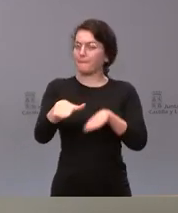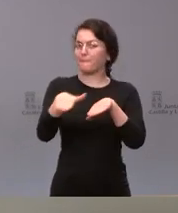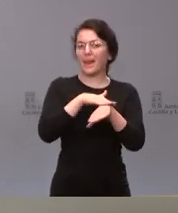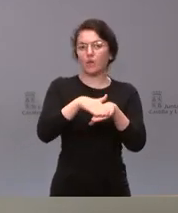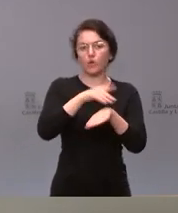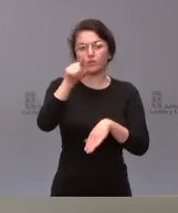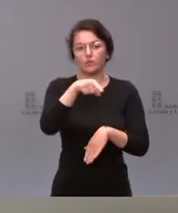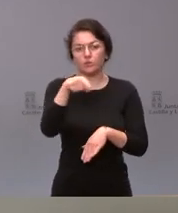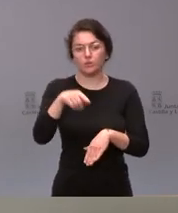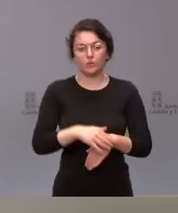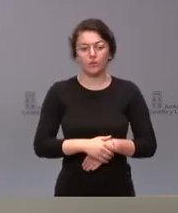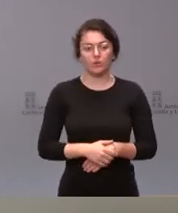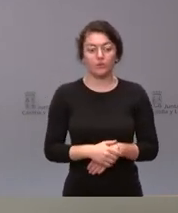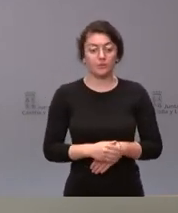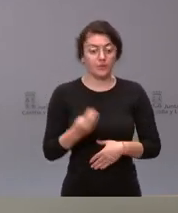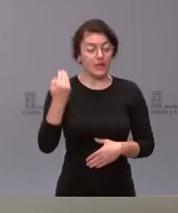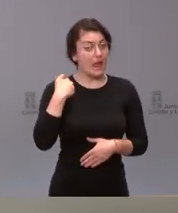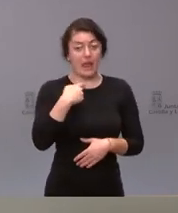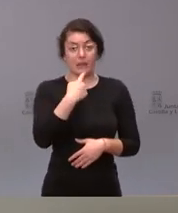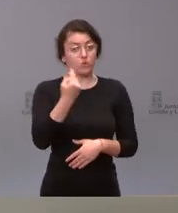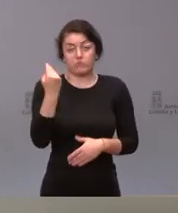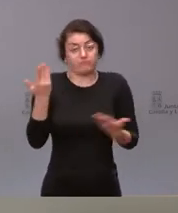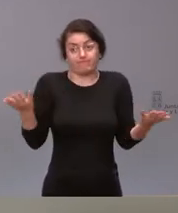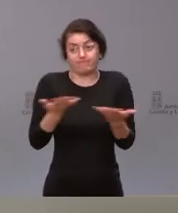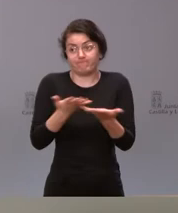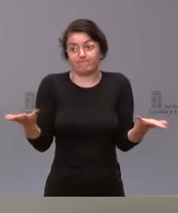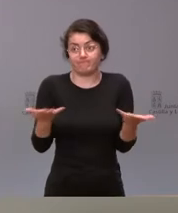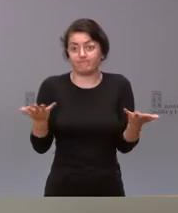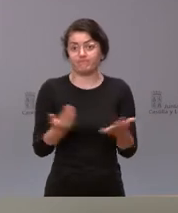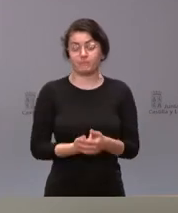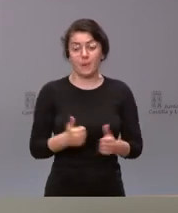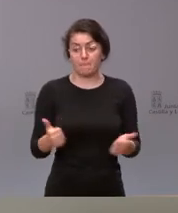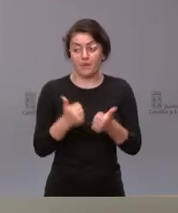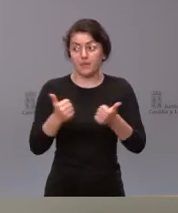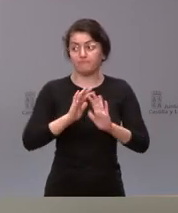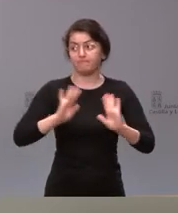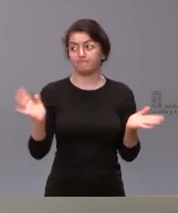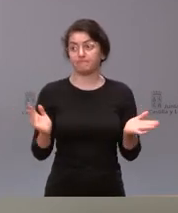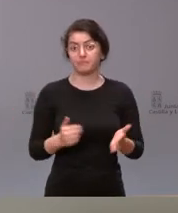Bueno yo ya les he dicho lo que tenía que decir poco más puedo puedo insistir